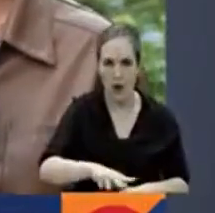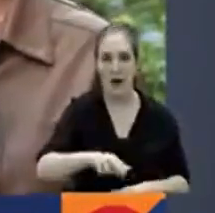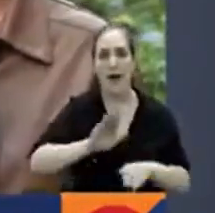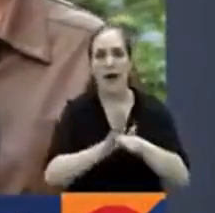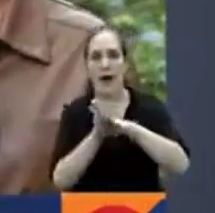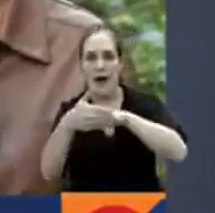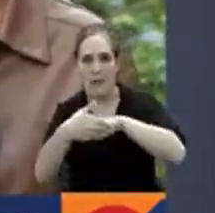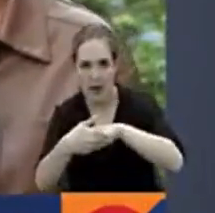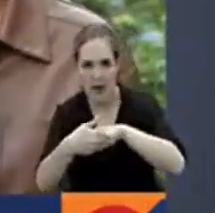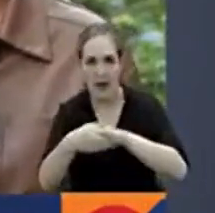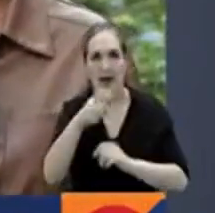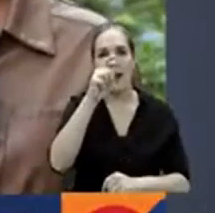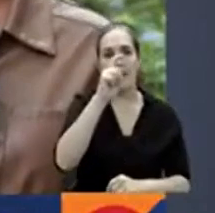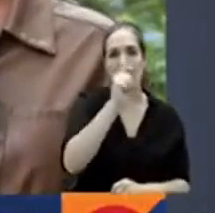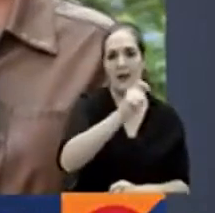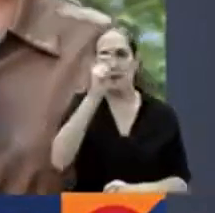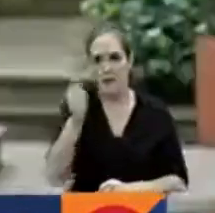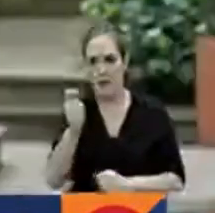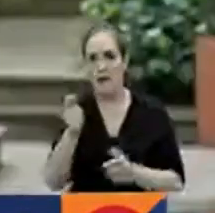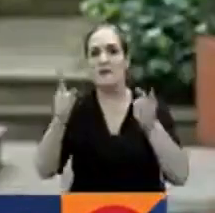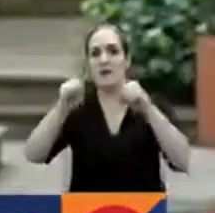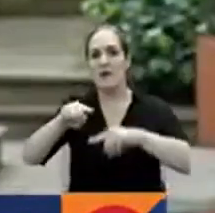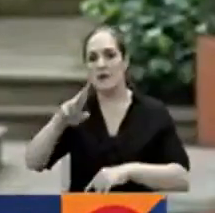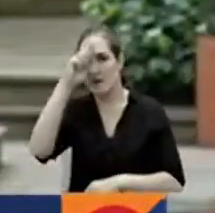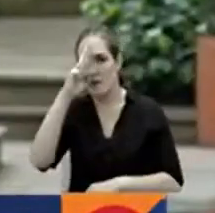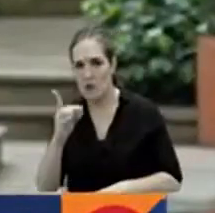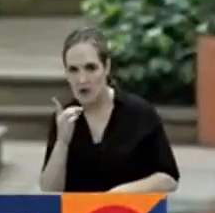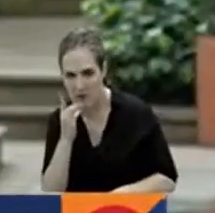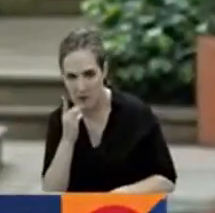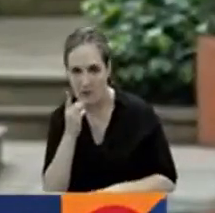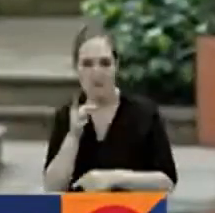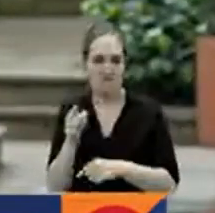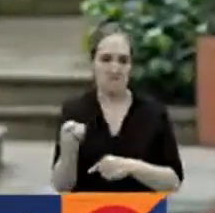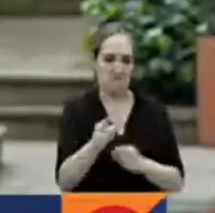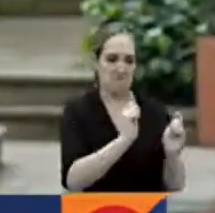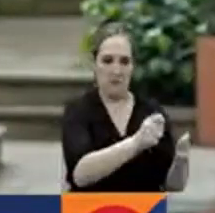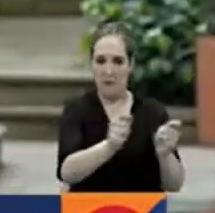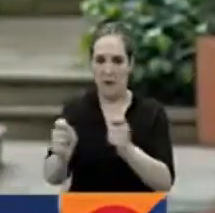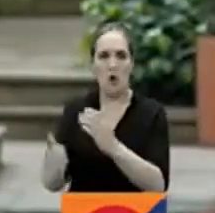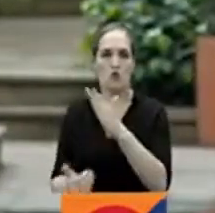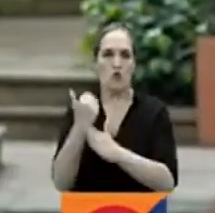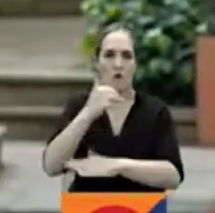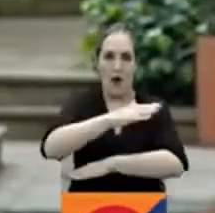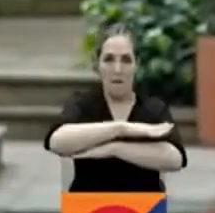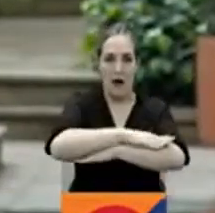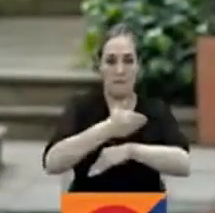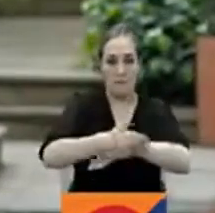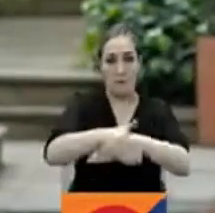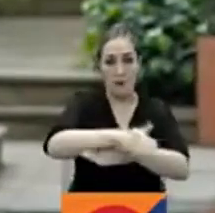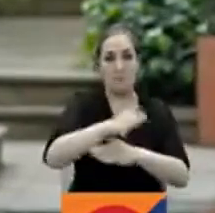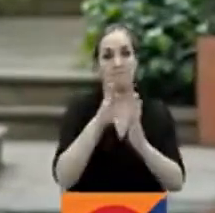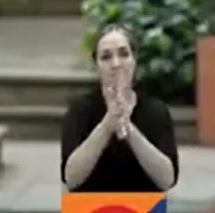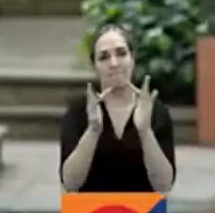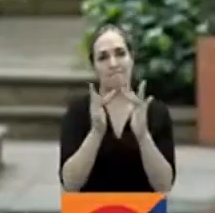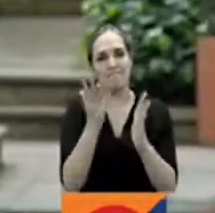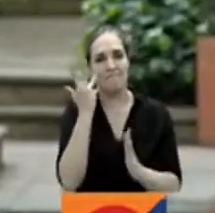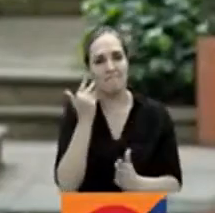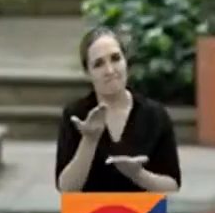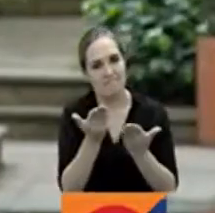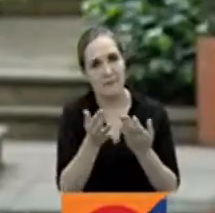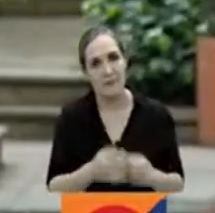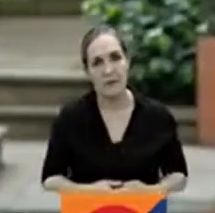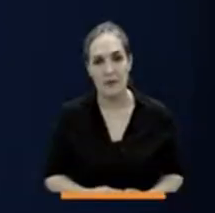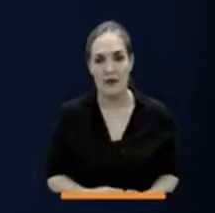y República Dominicana. Por el momento, es toda la información desde la Casa de Nariño. Regreso con ustedes, Luisa Barberi, RTVC Noticias. Conectados, 24-7.